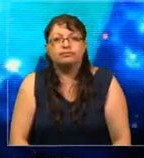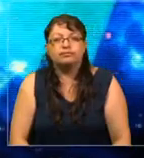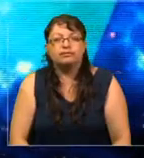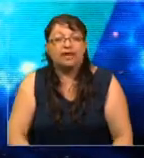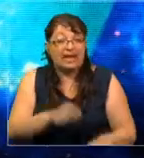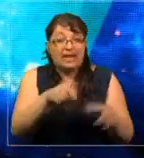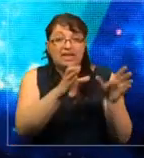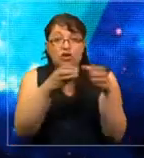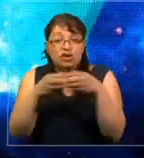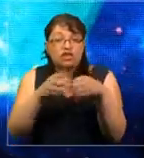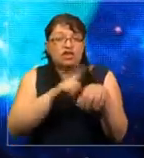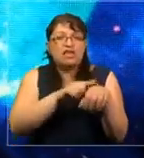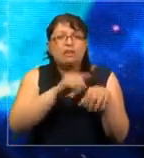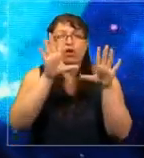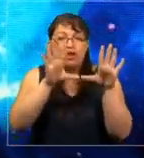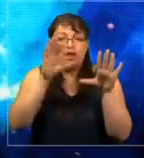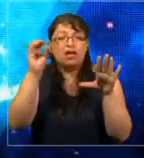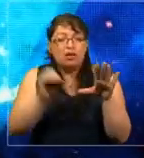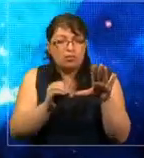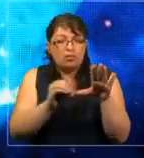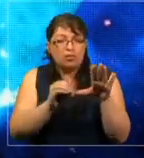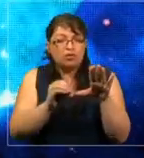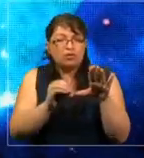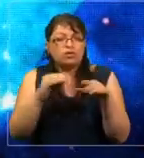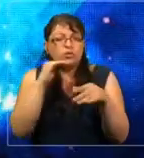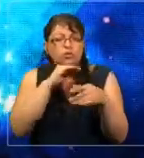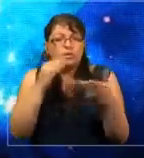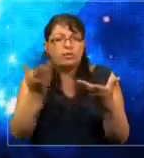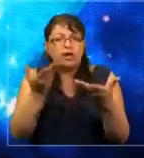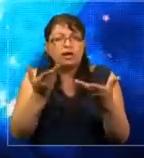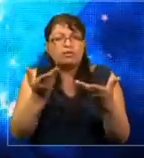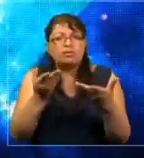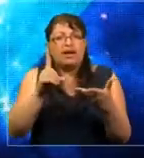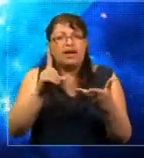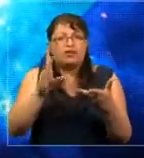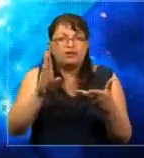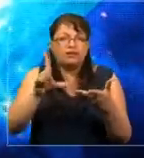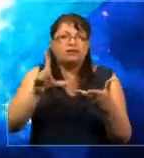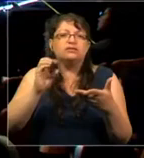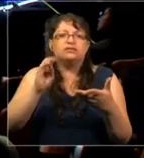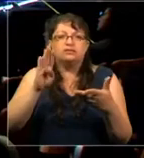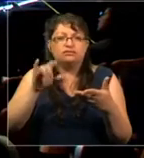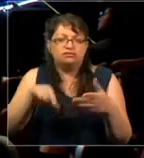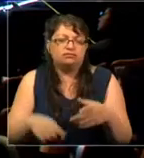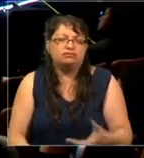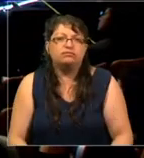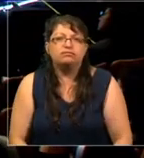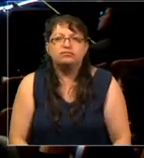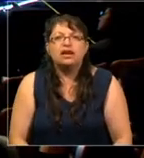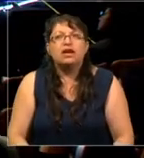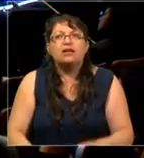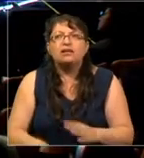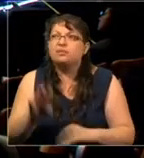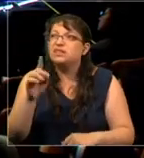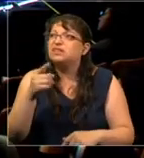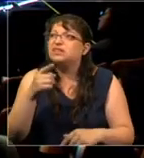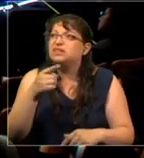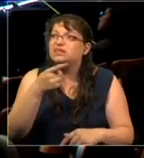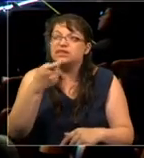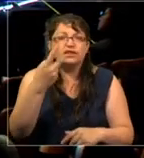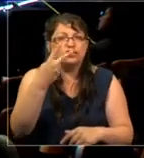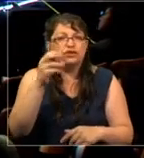organizaciones lo pueden usar para lobbying. Además, hay 120.000 organizaciones